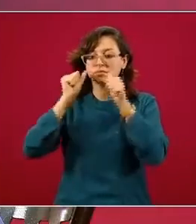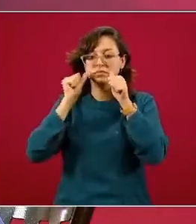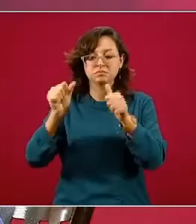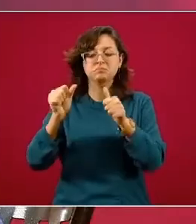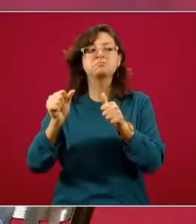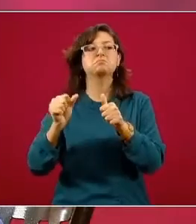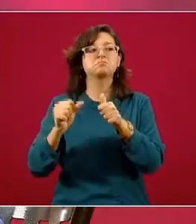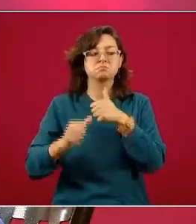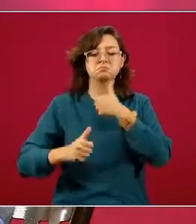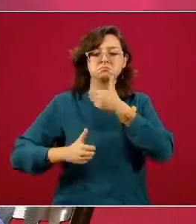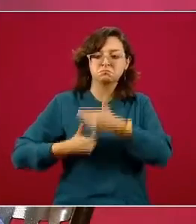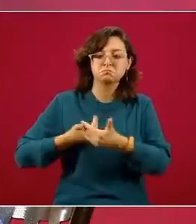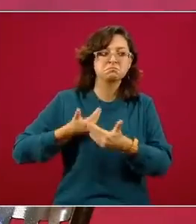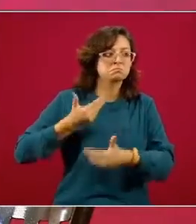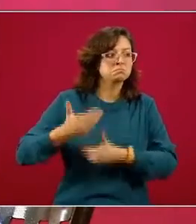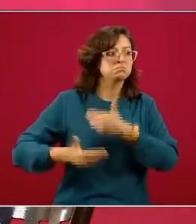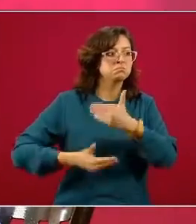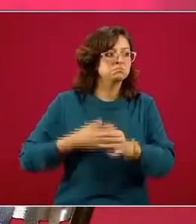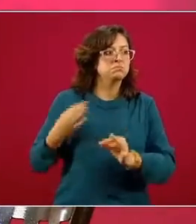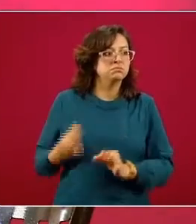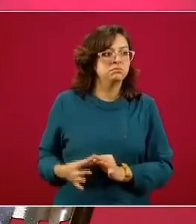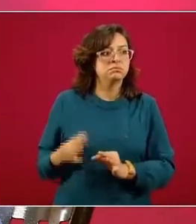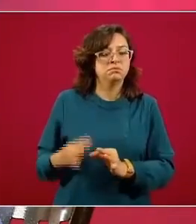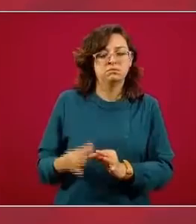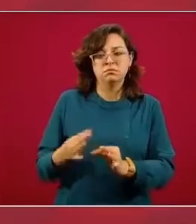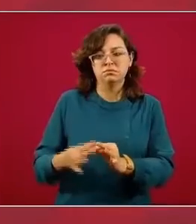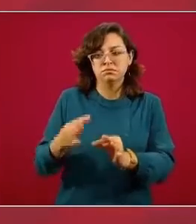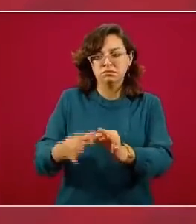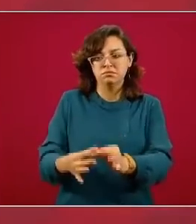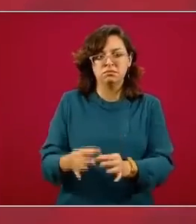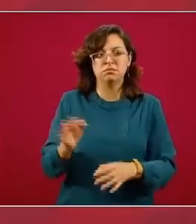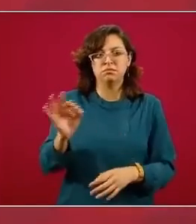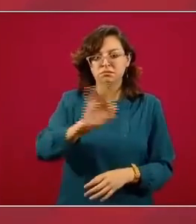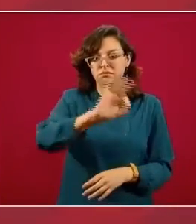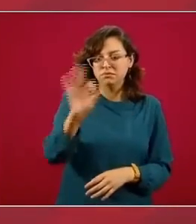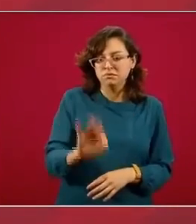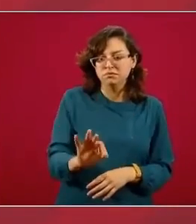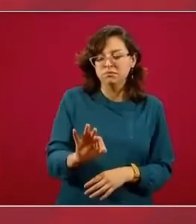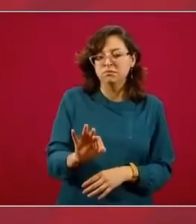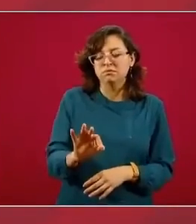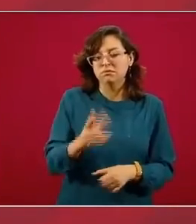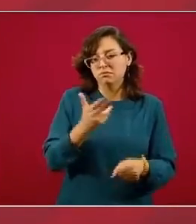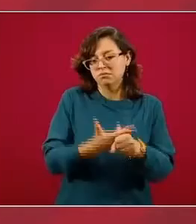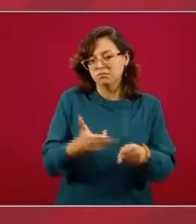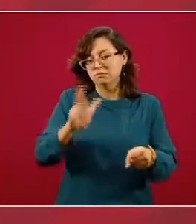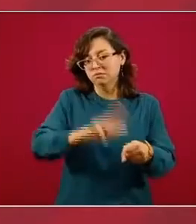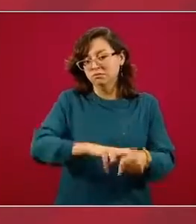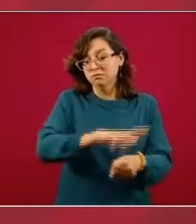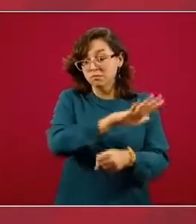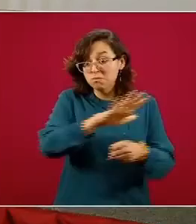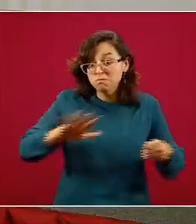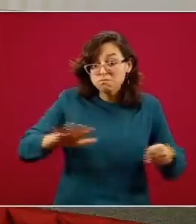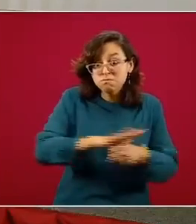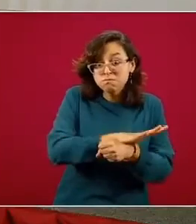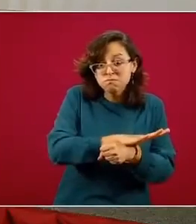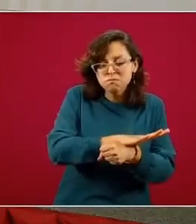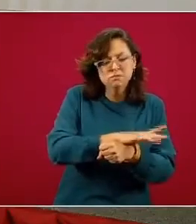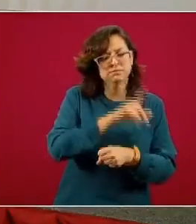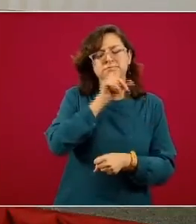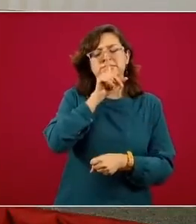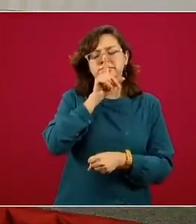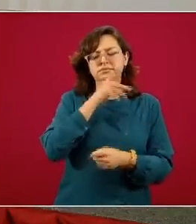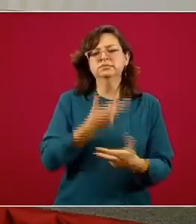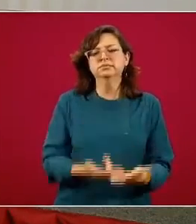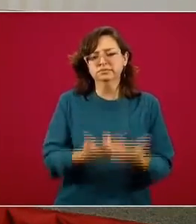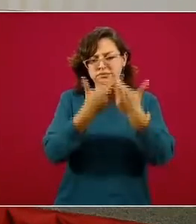lo hemos logrado hasta ahorita y que tenemos todavía un porcentaje de ocupación, de